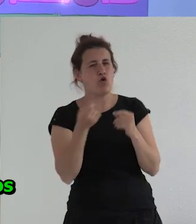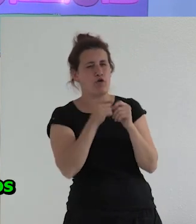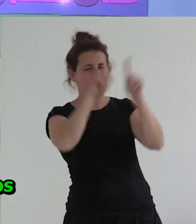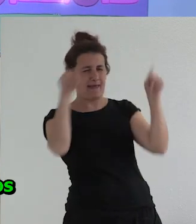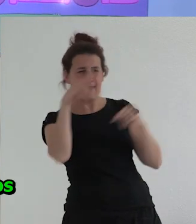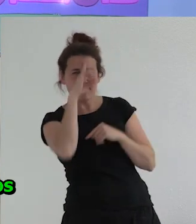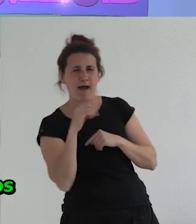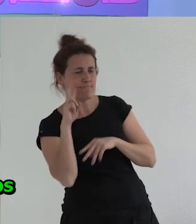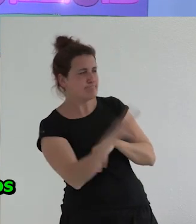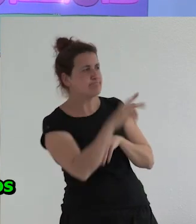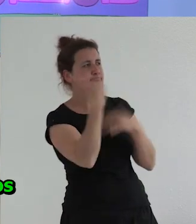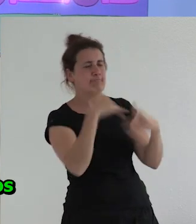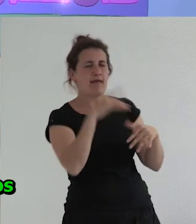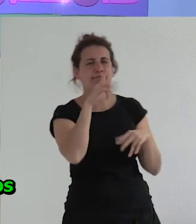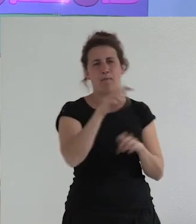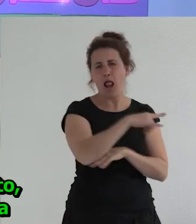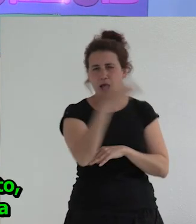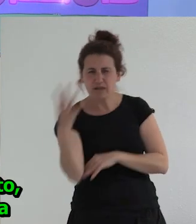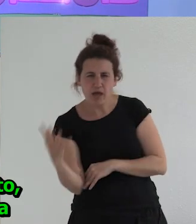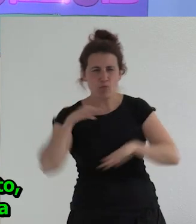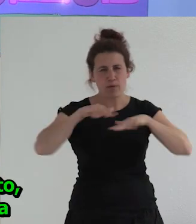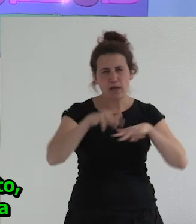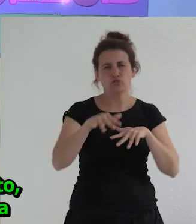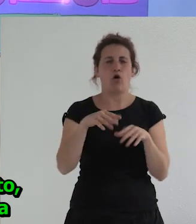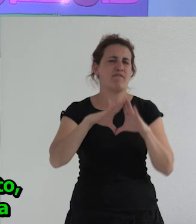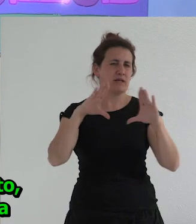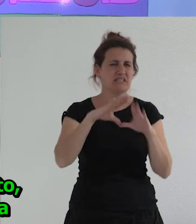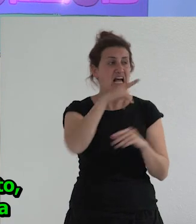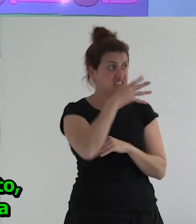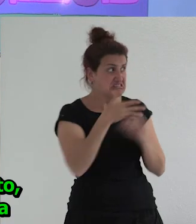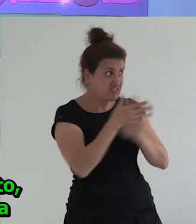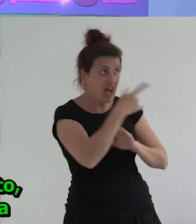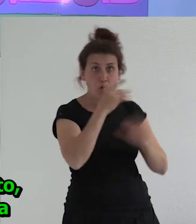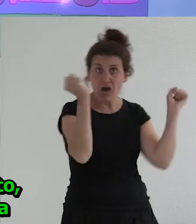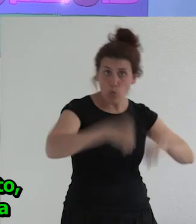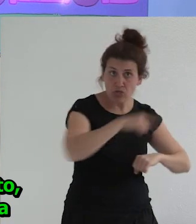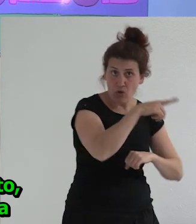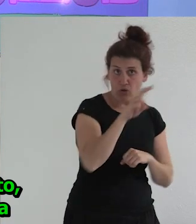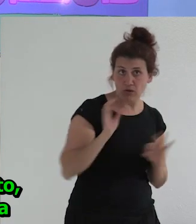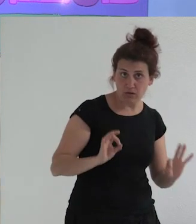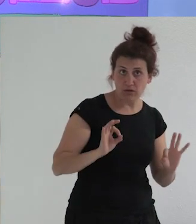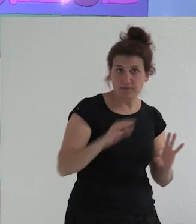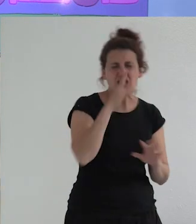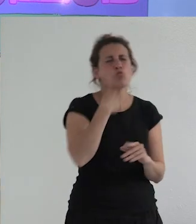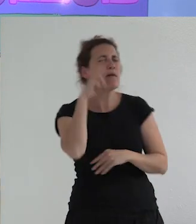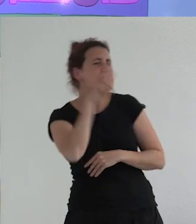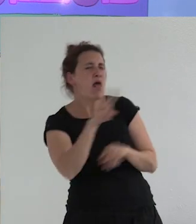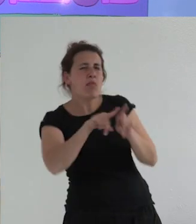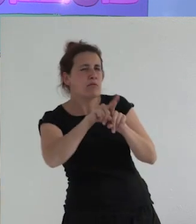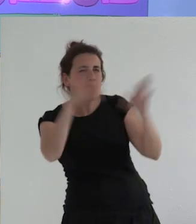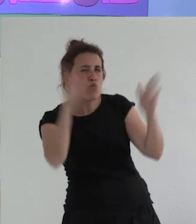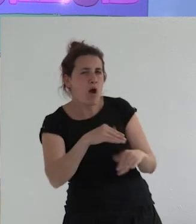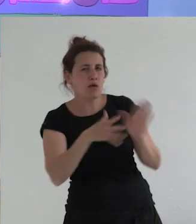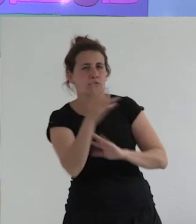compartida por todos nuestros movimientos LGTBI y feministas ¿es porque están de acuerdo con esto? ¿es porque no hay una mirada crítica a los